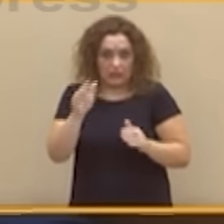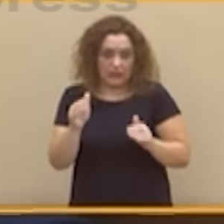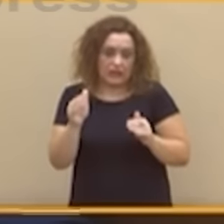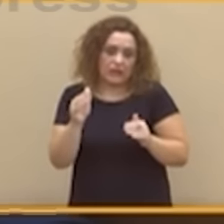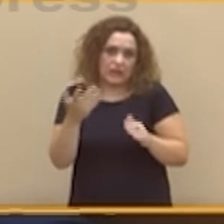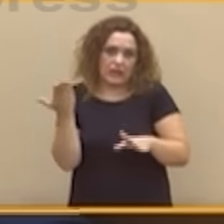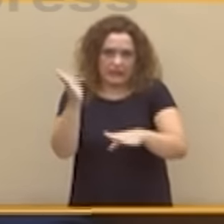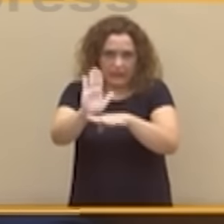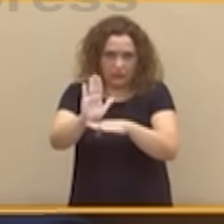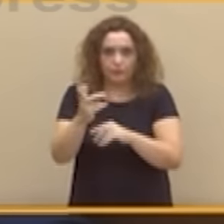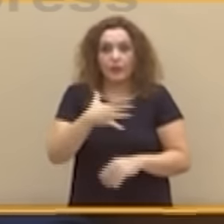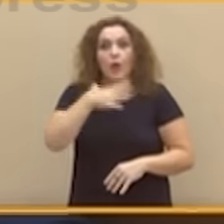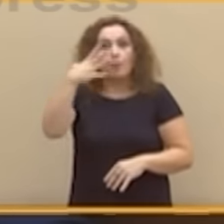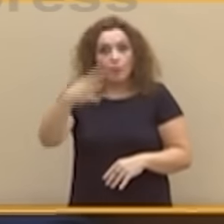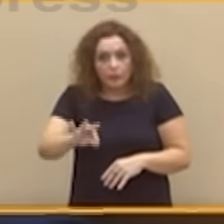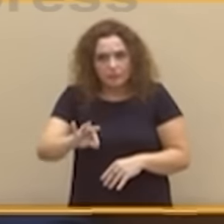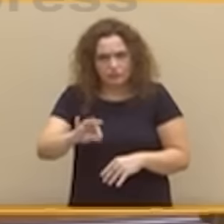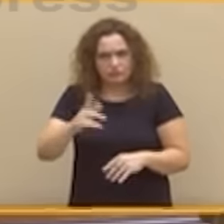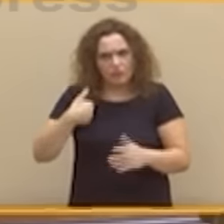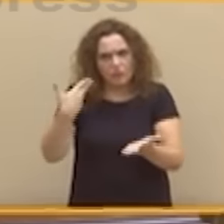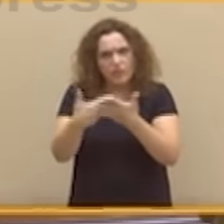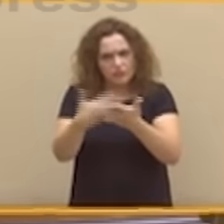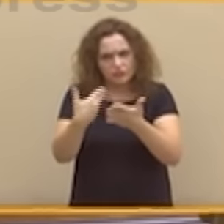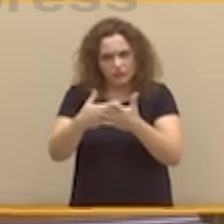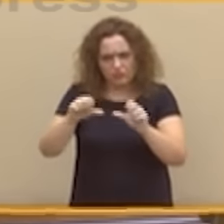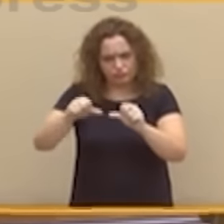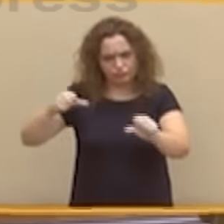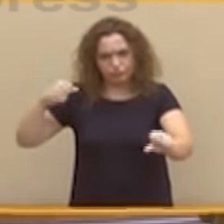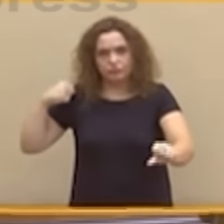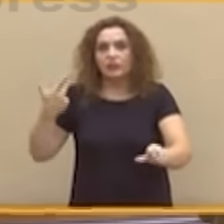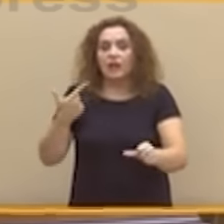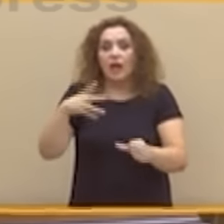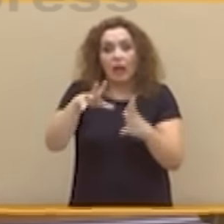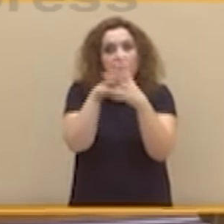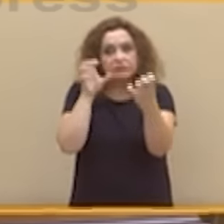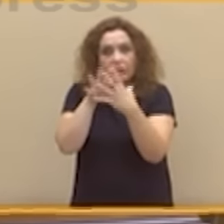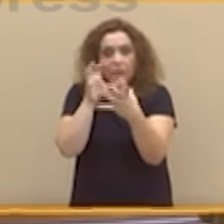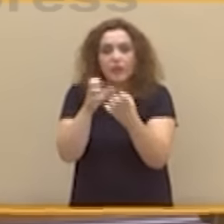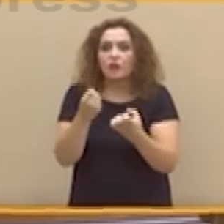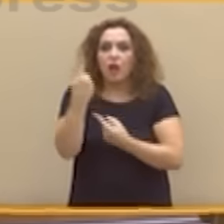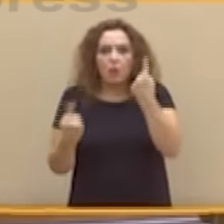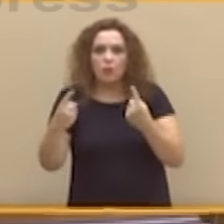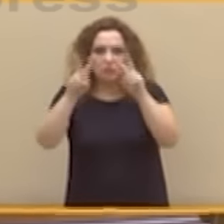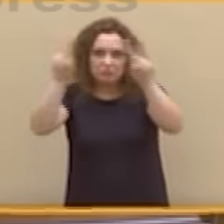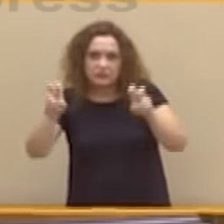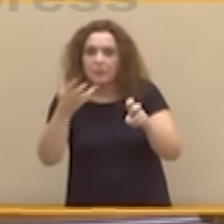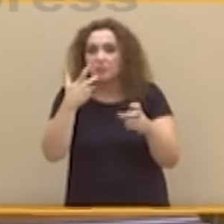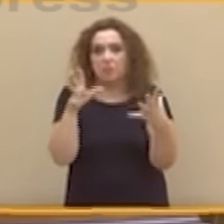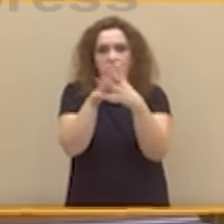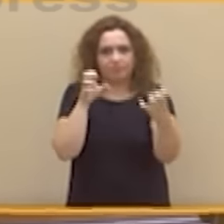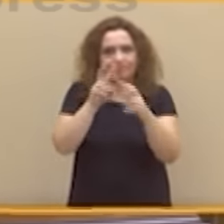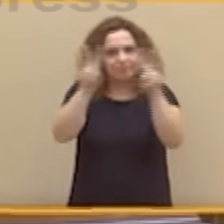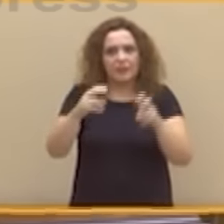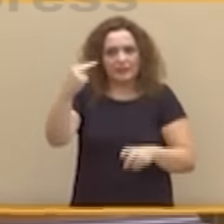y lo hemos demostrado a largo de nuestra historia, entendernos en determinados asuntos, por ejemplo, nos hemos entendido en materia antiterrorista, pero en